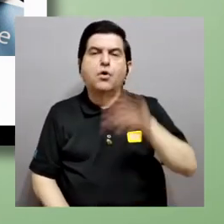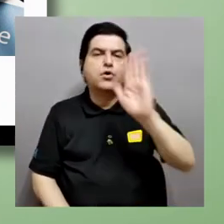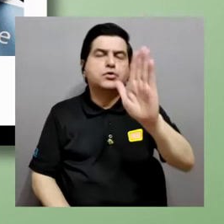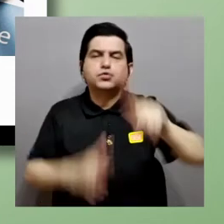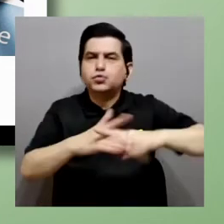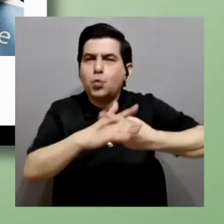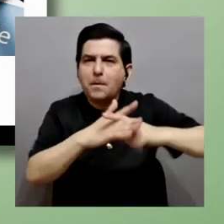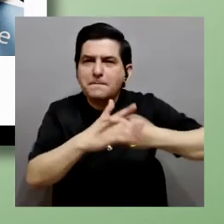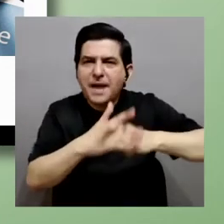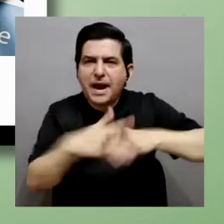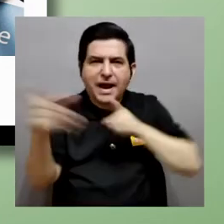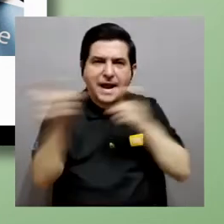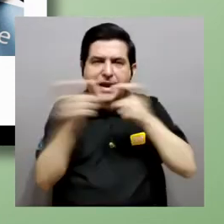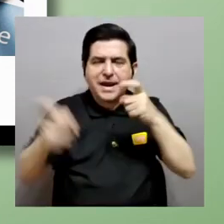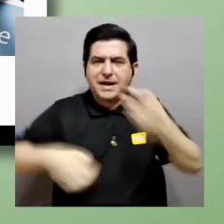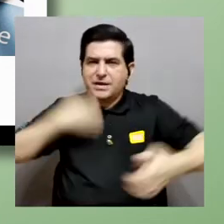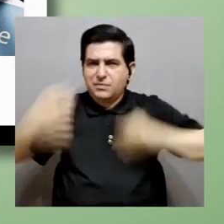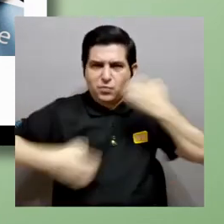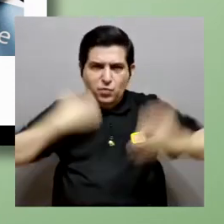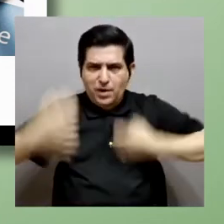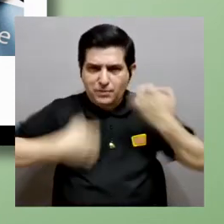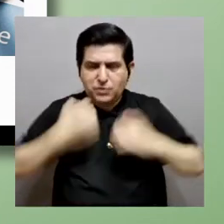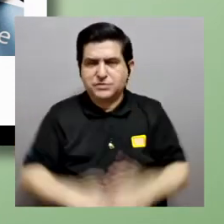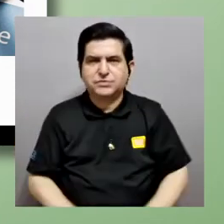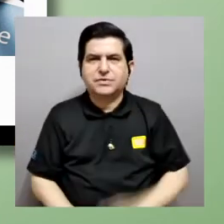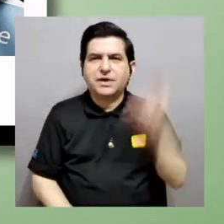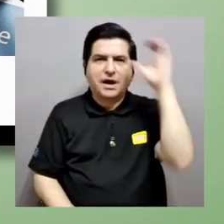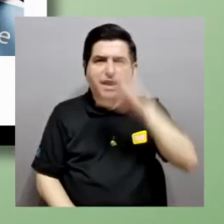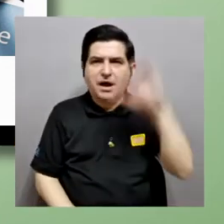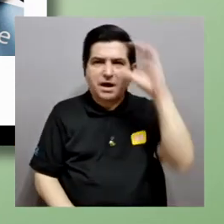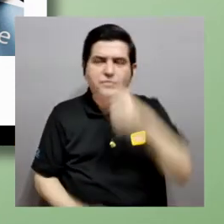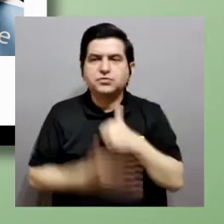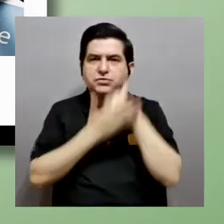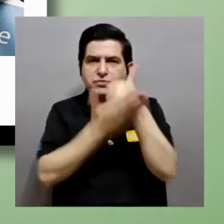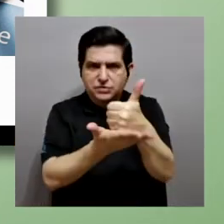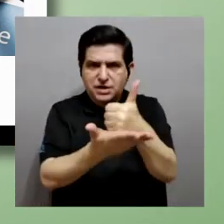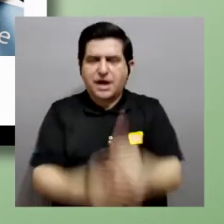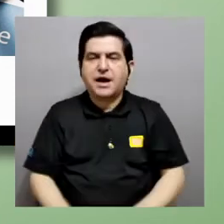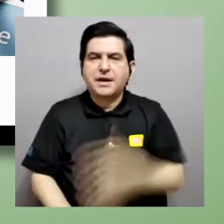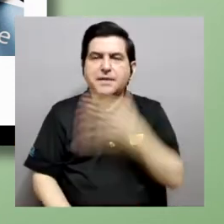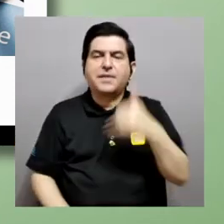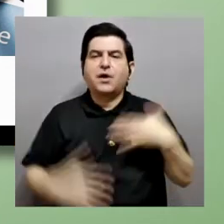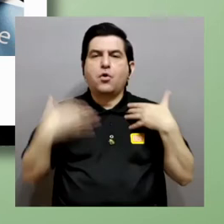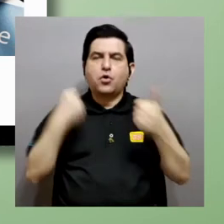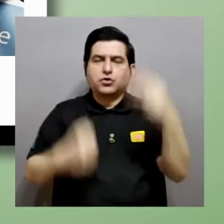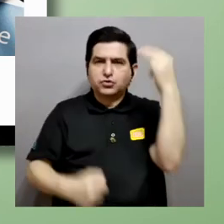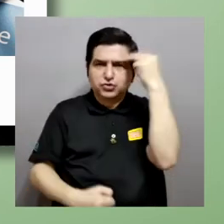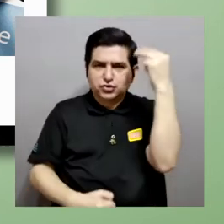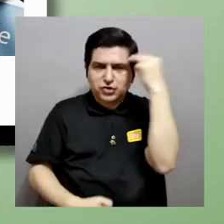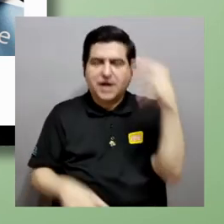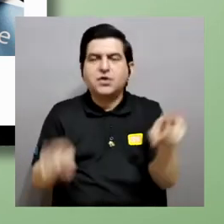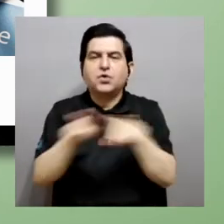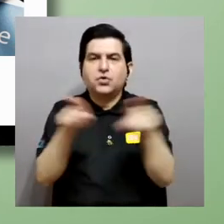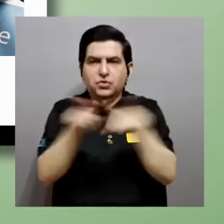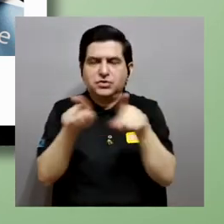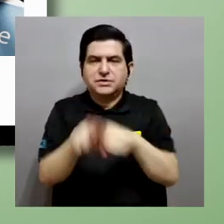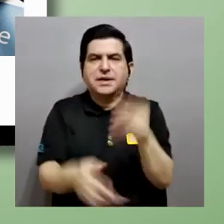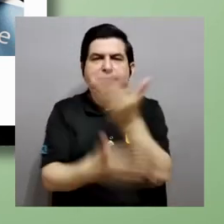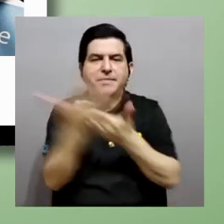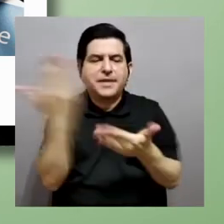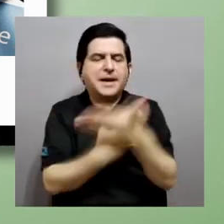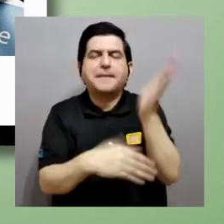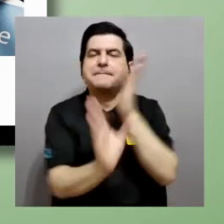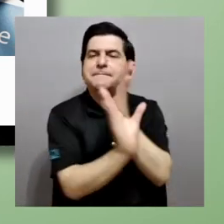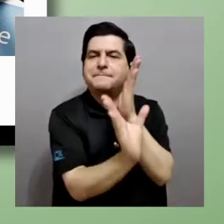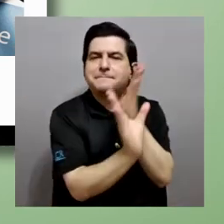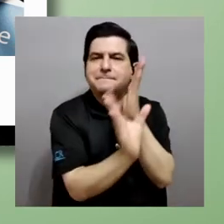sus mecanismos de regulación emocional buscando ayudarlos a mejorar su salud mental. También lo queremos poner